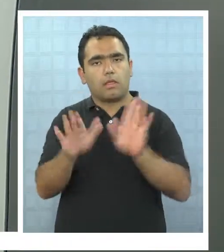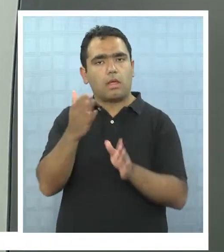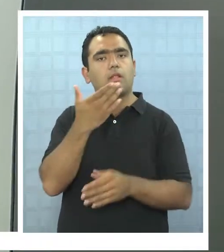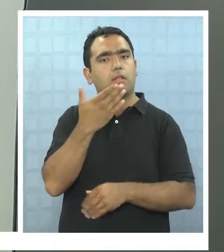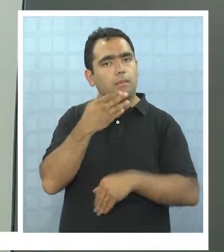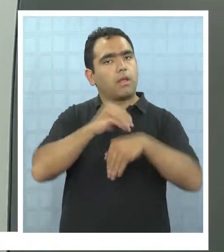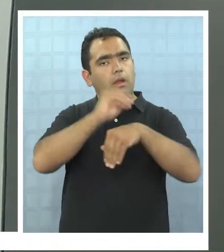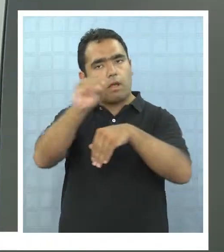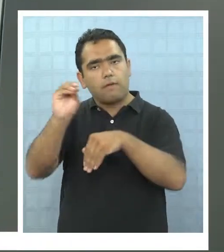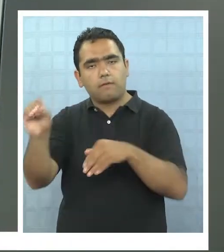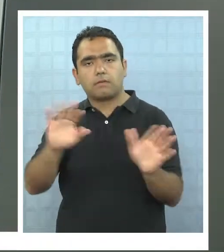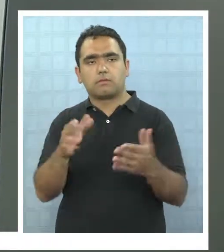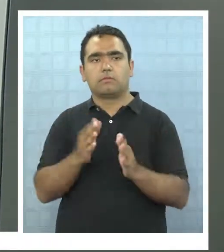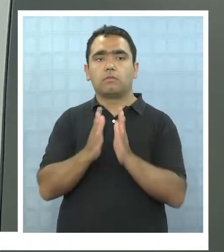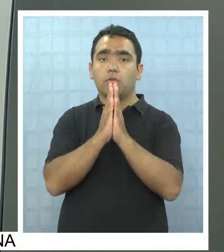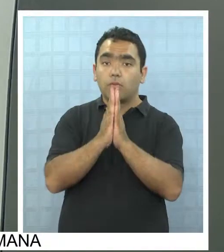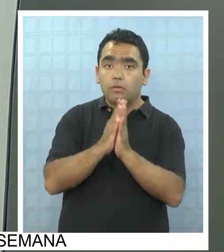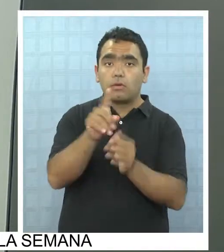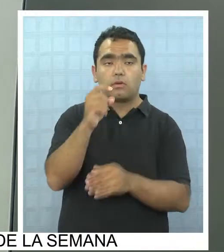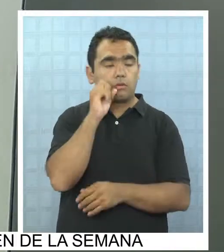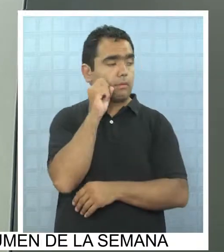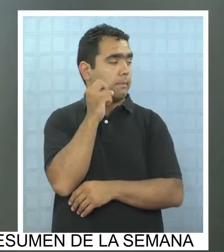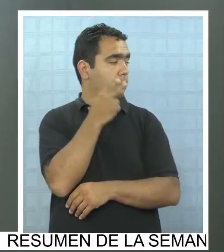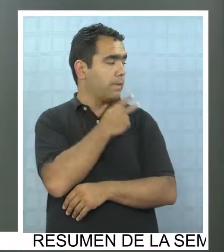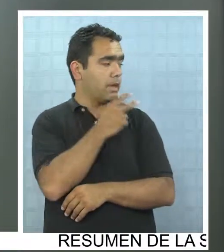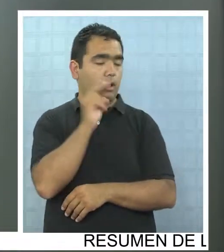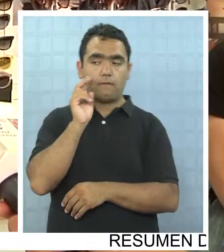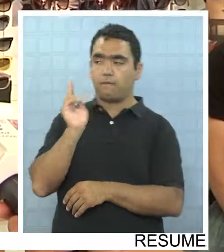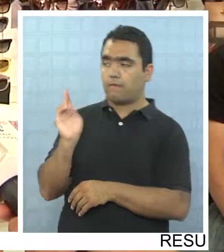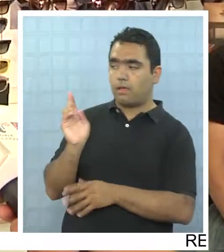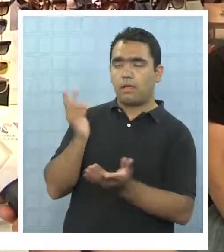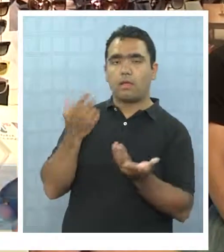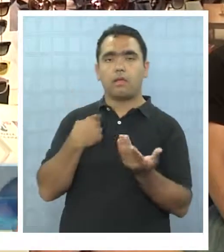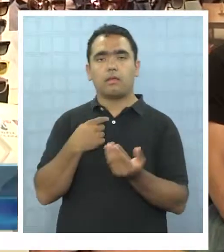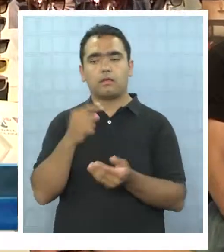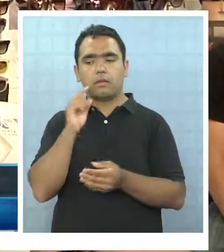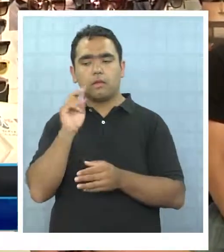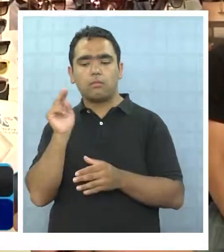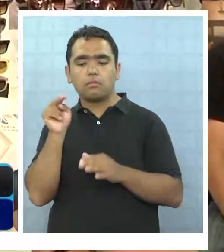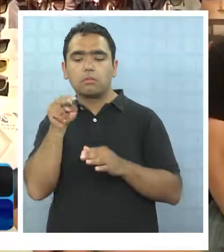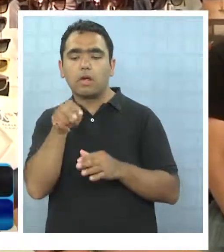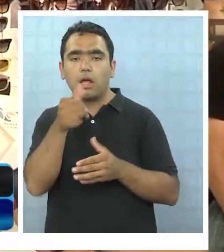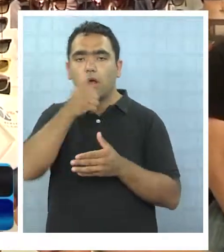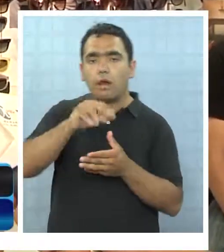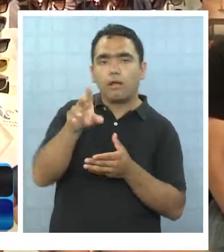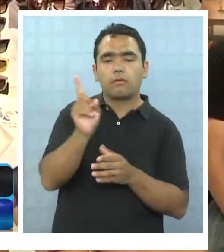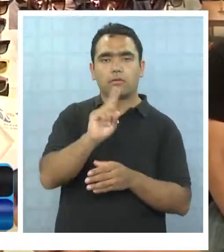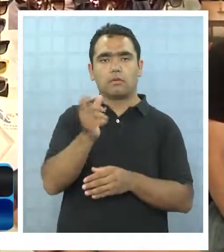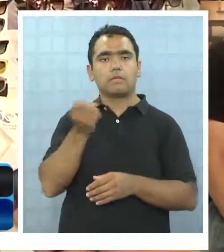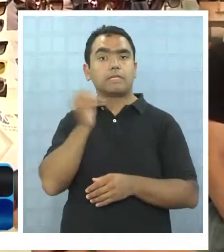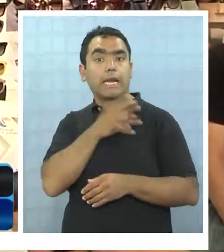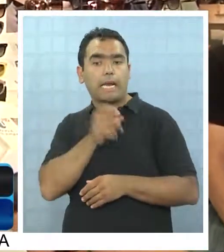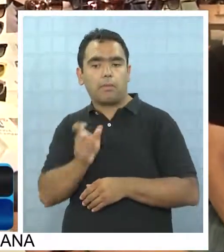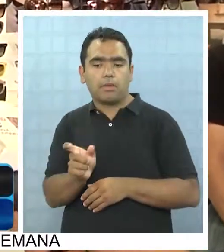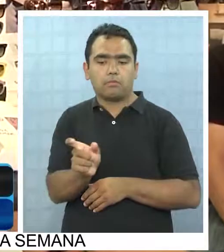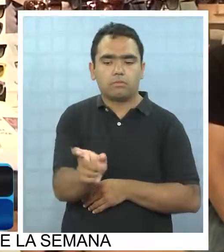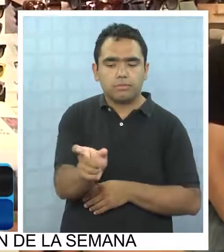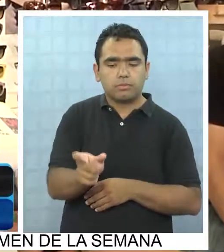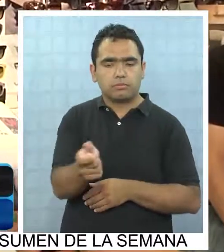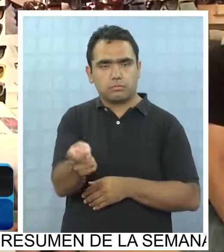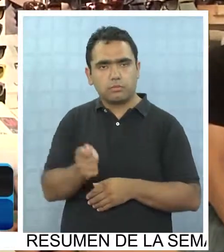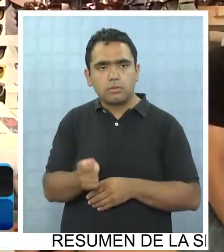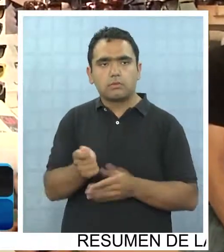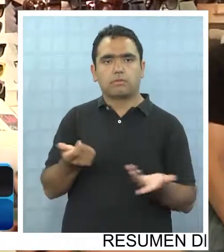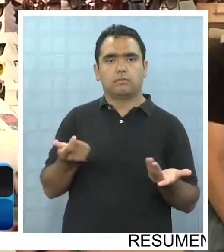de autocuidado para evitar la clonación de sus tarjetas. Mirar bien, que no haya nadie detrás mío, que no me vean la clave, hacerlo lo más